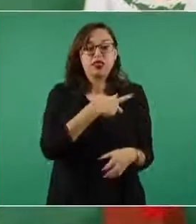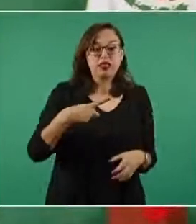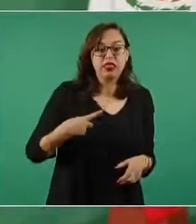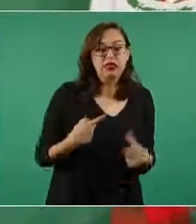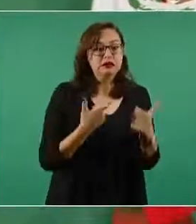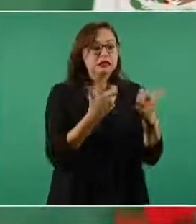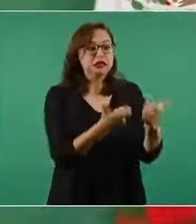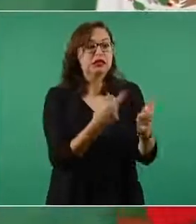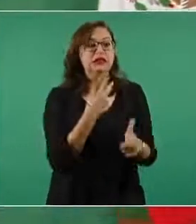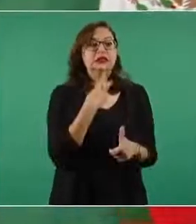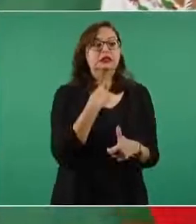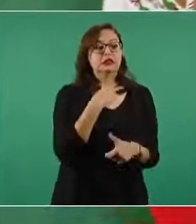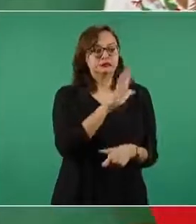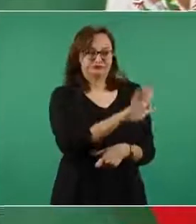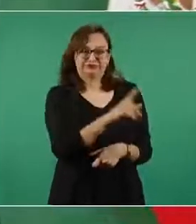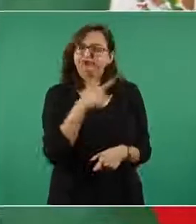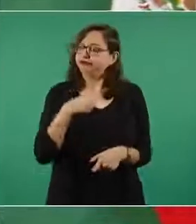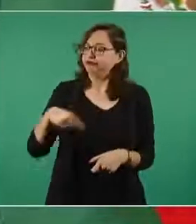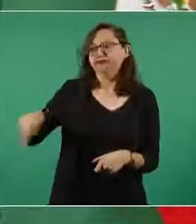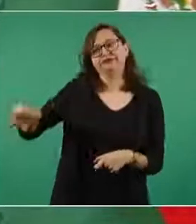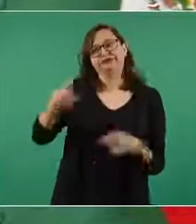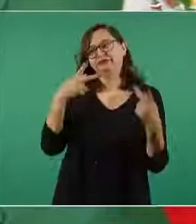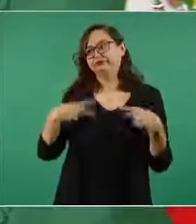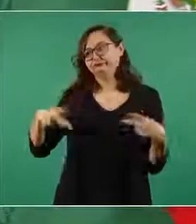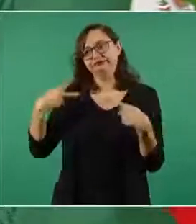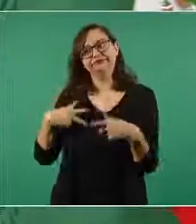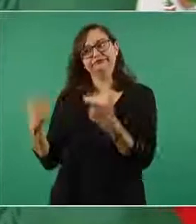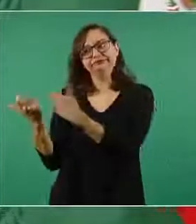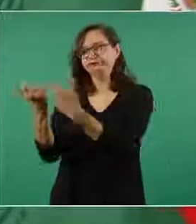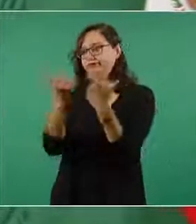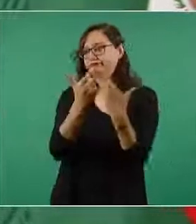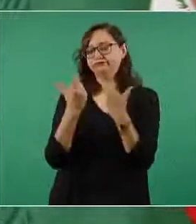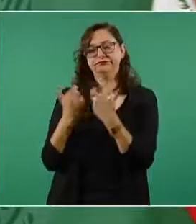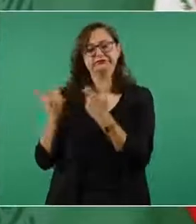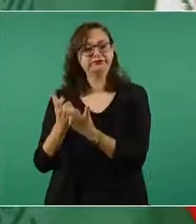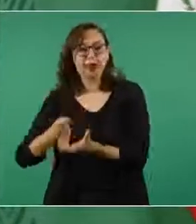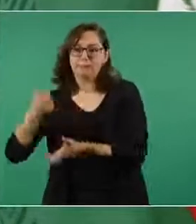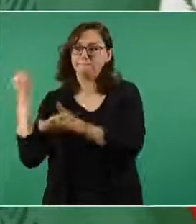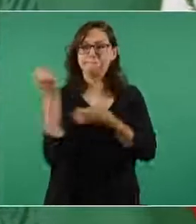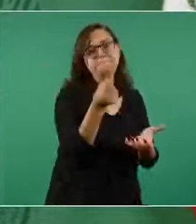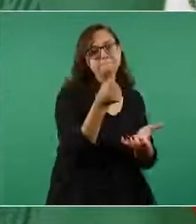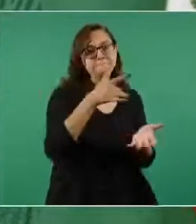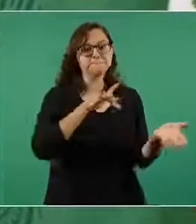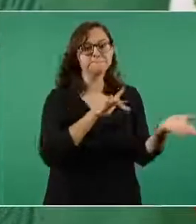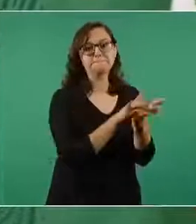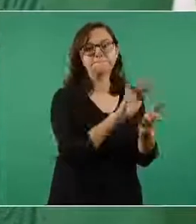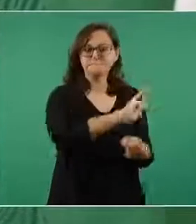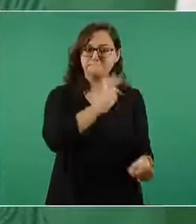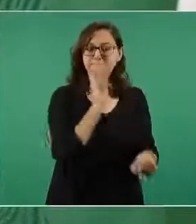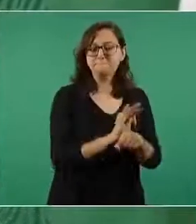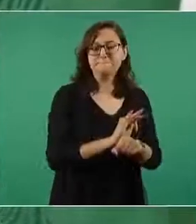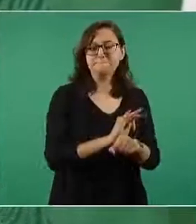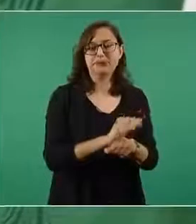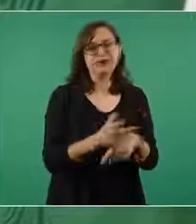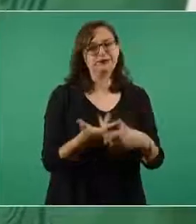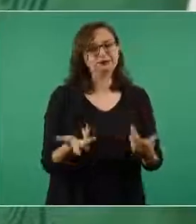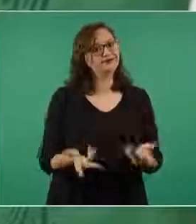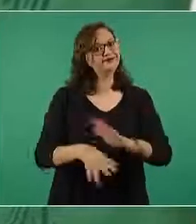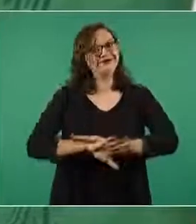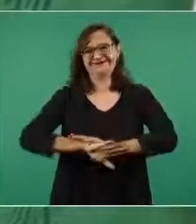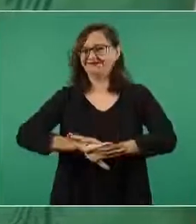Pues eso es lo que ya no existe y ahora